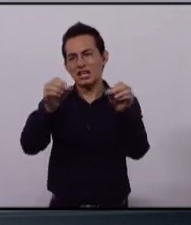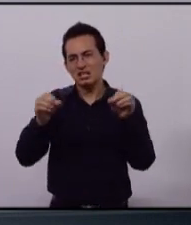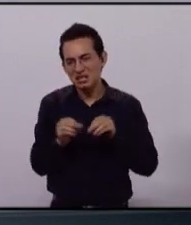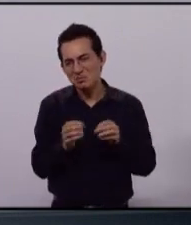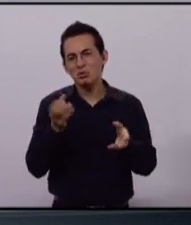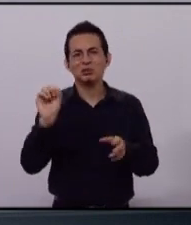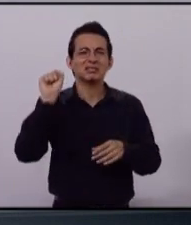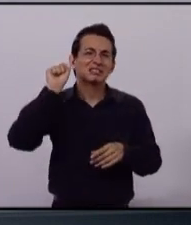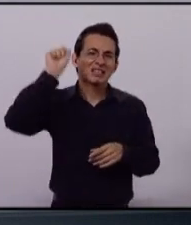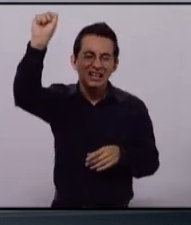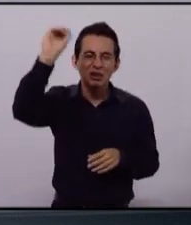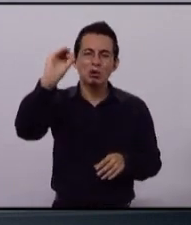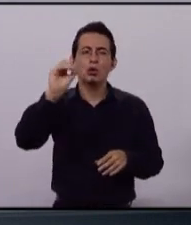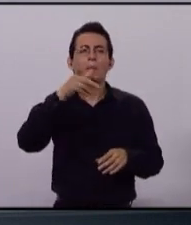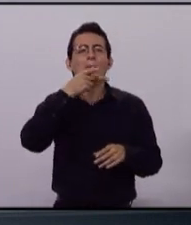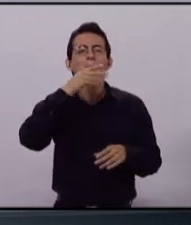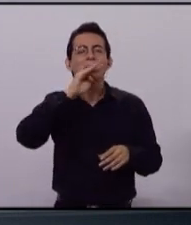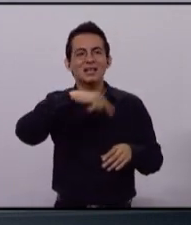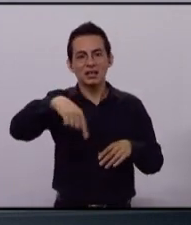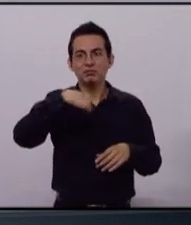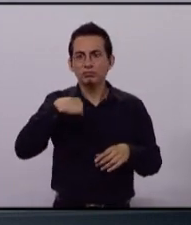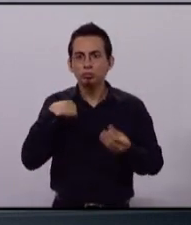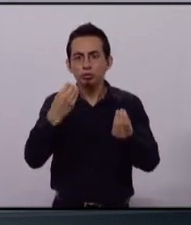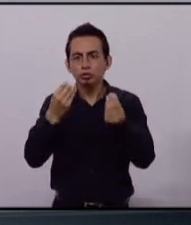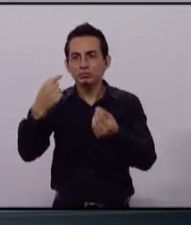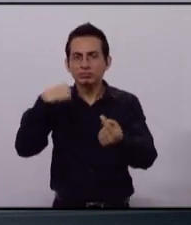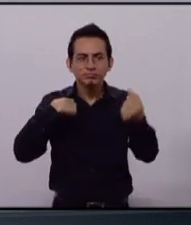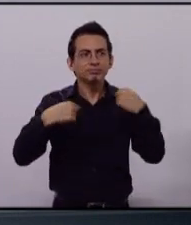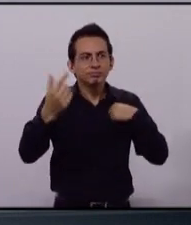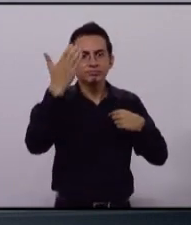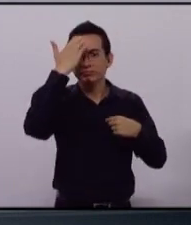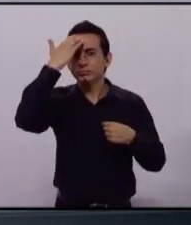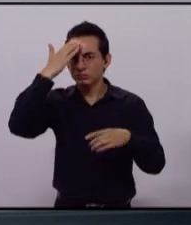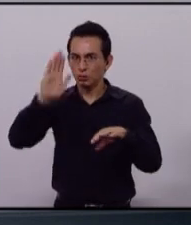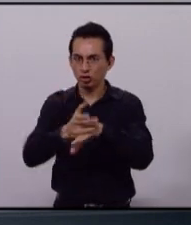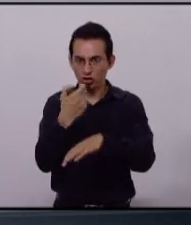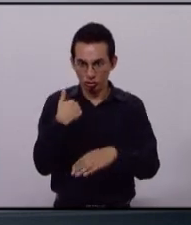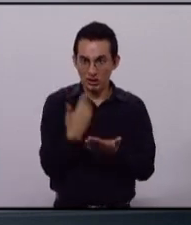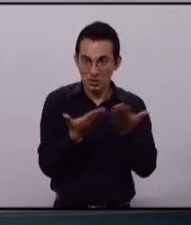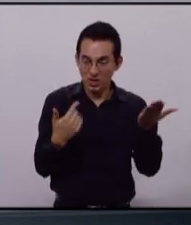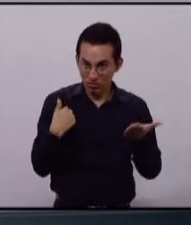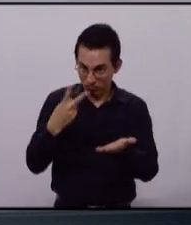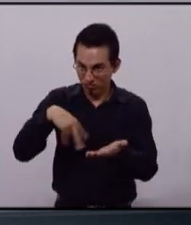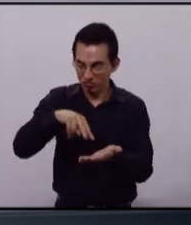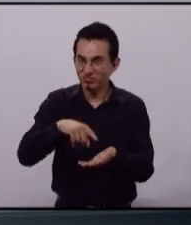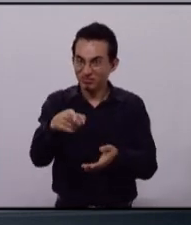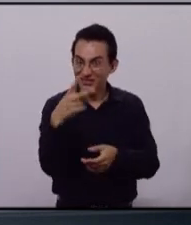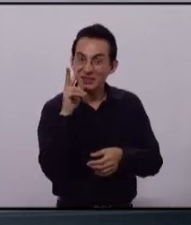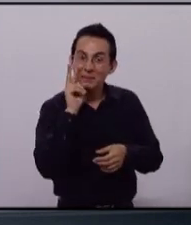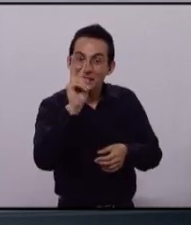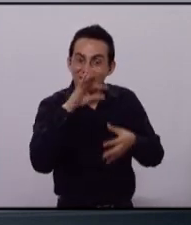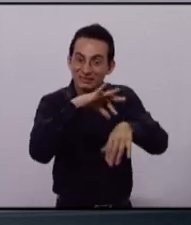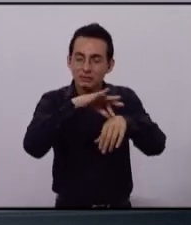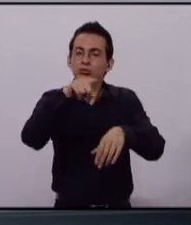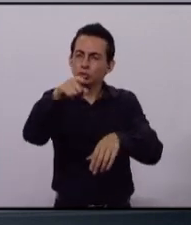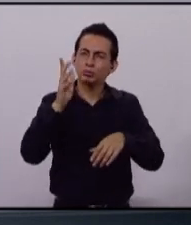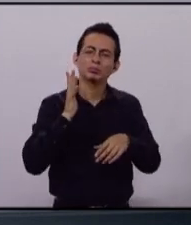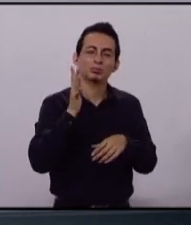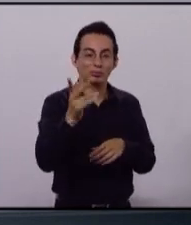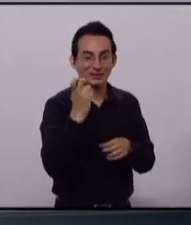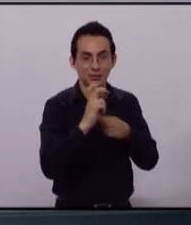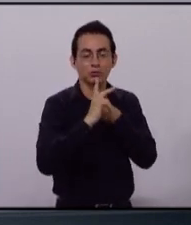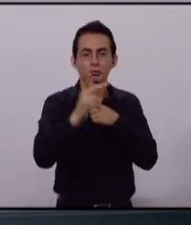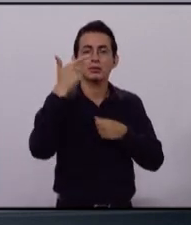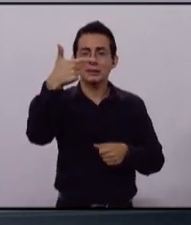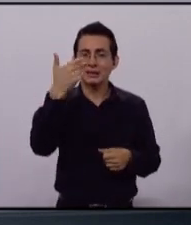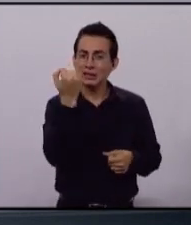sindicatos y padres de familia. Así como hoy de frente te vengo a pedir que me des tu voto este 7 de